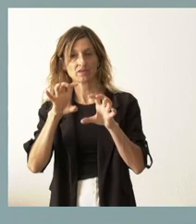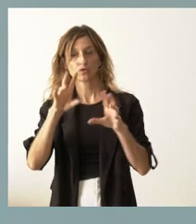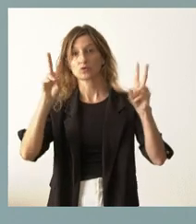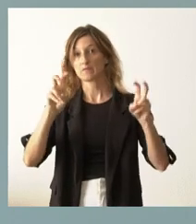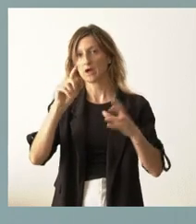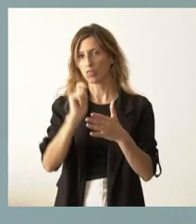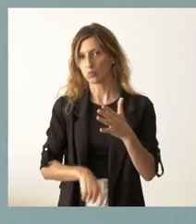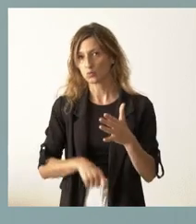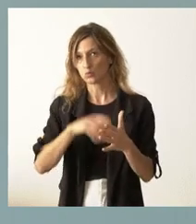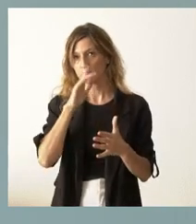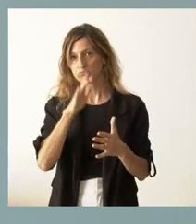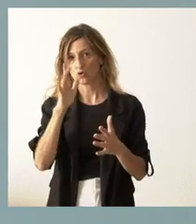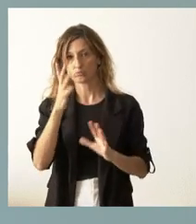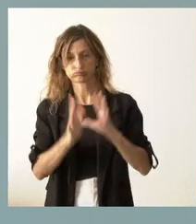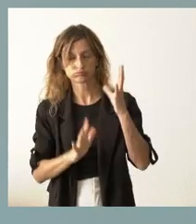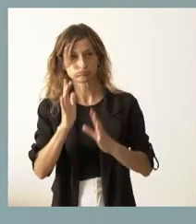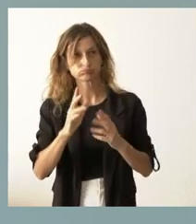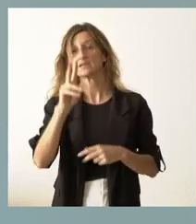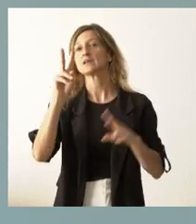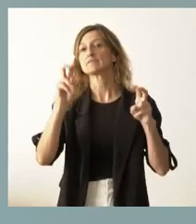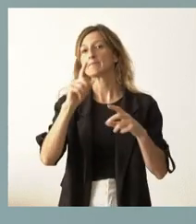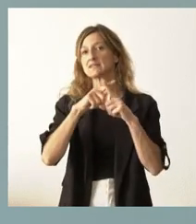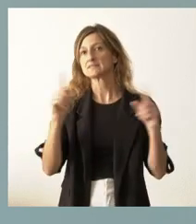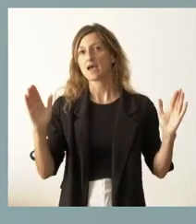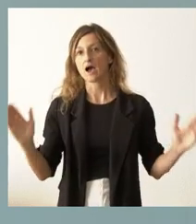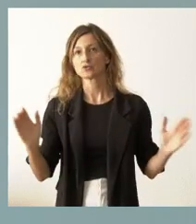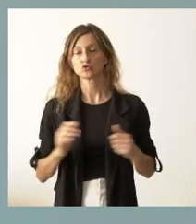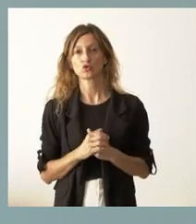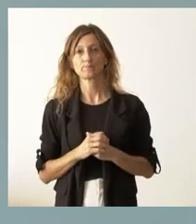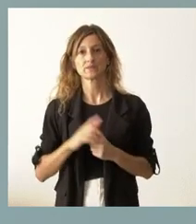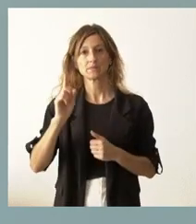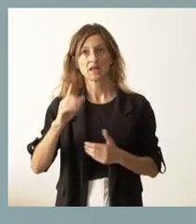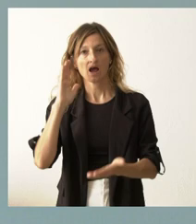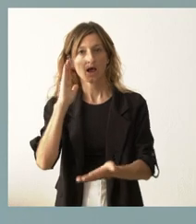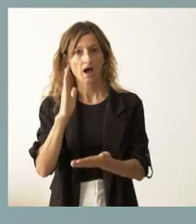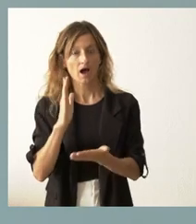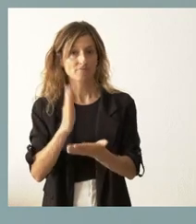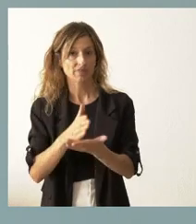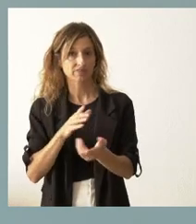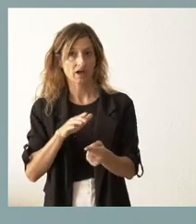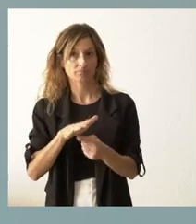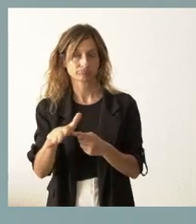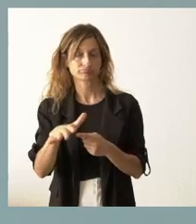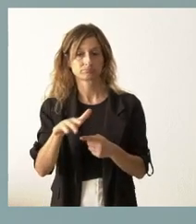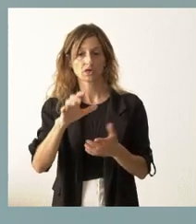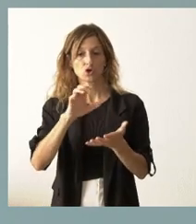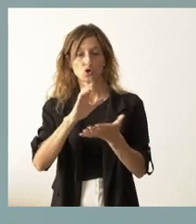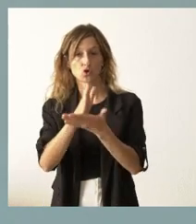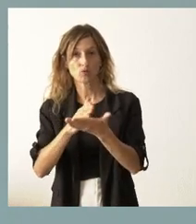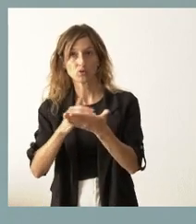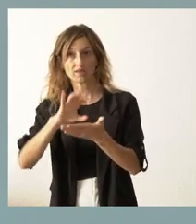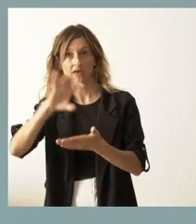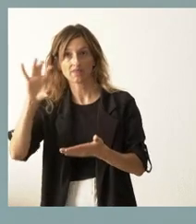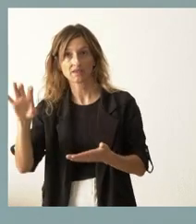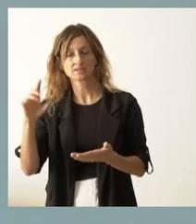de estas condiciones y de este año y también el impacto que estamos teniendo en estos últimos días en otras comunidades autónomas, es la